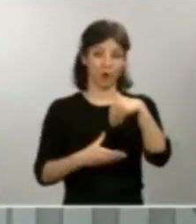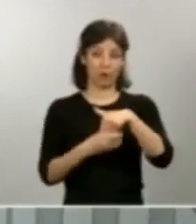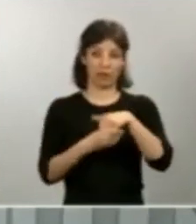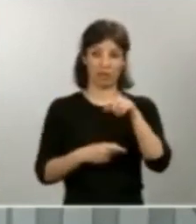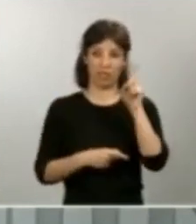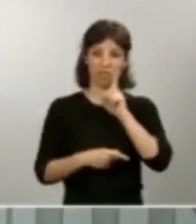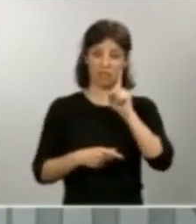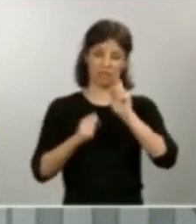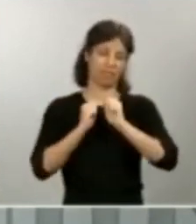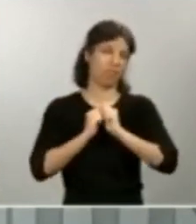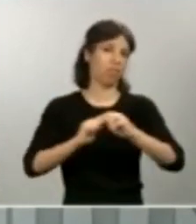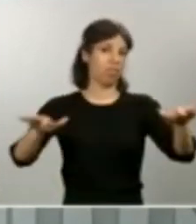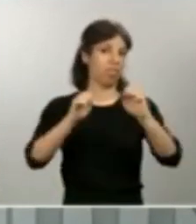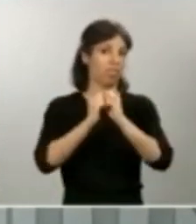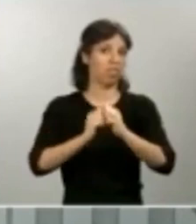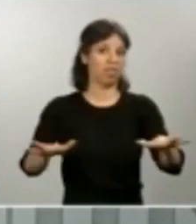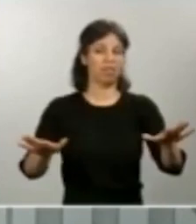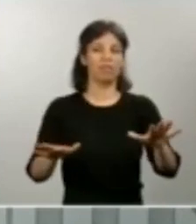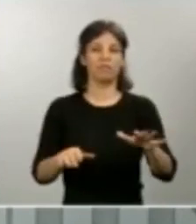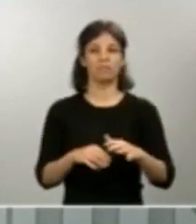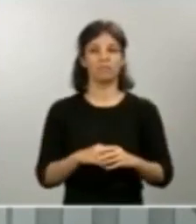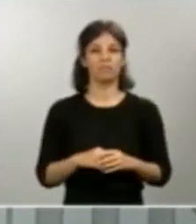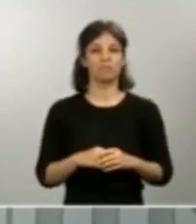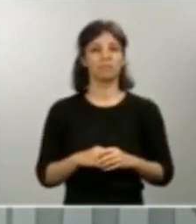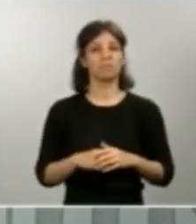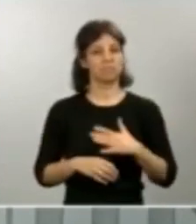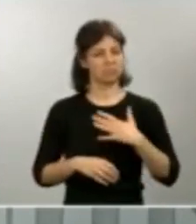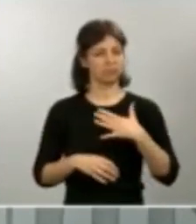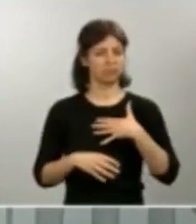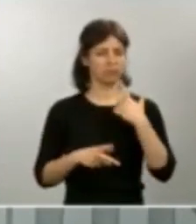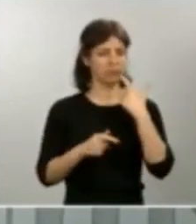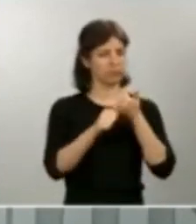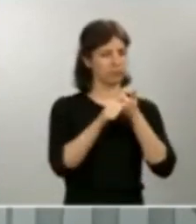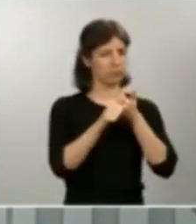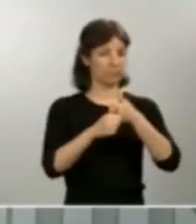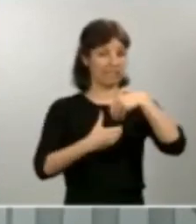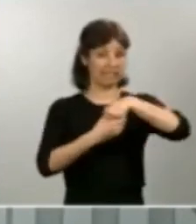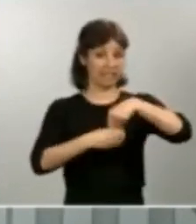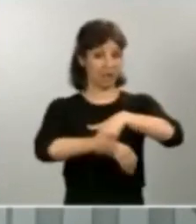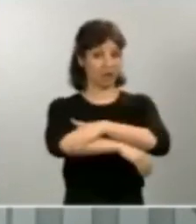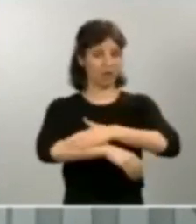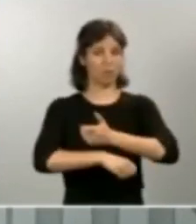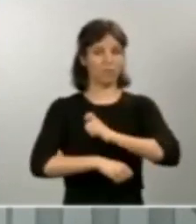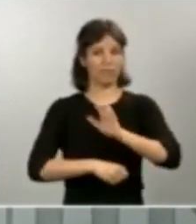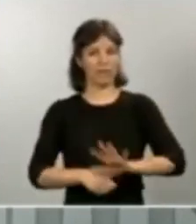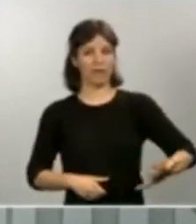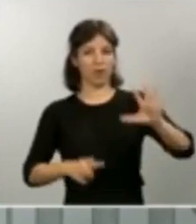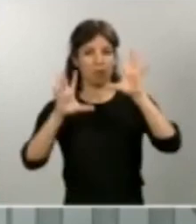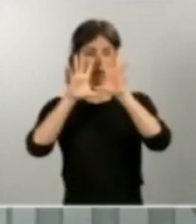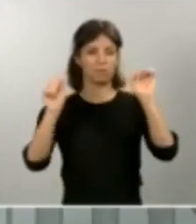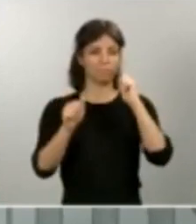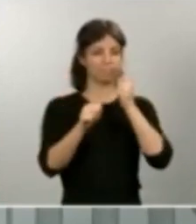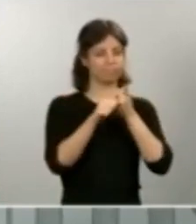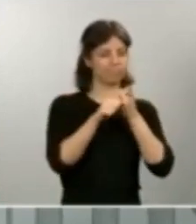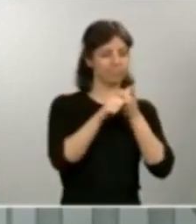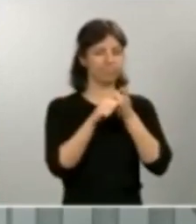como hemos manifestado, nosotros estamos monitorizando desde el interior, la Policía Nacional y la Guardia Civil, las redes sociales, todos